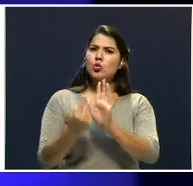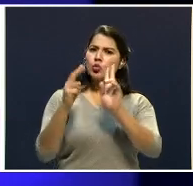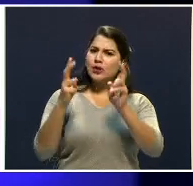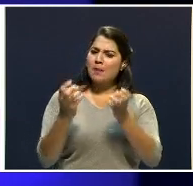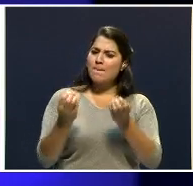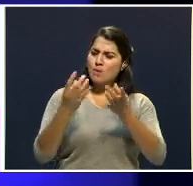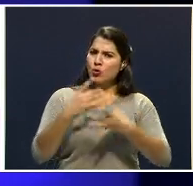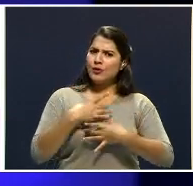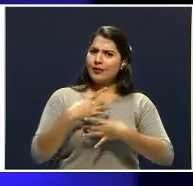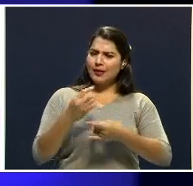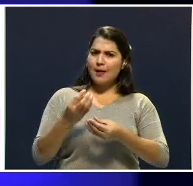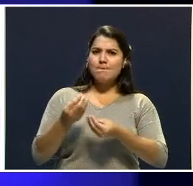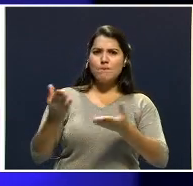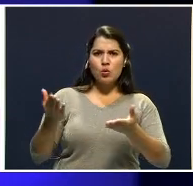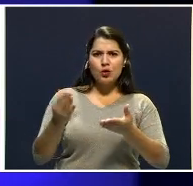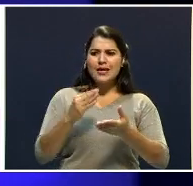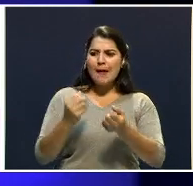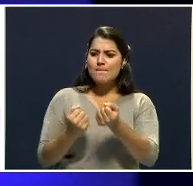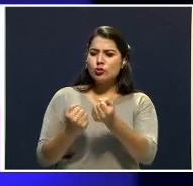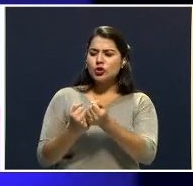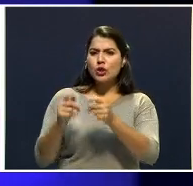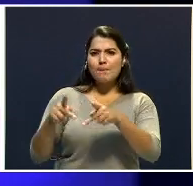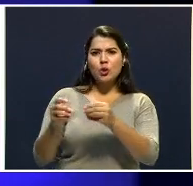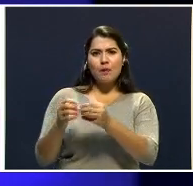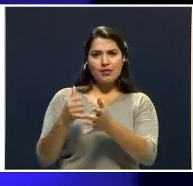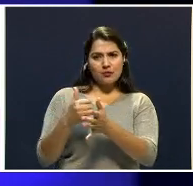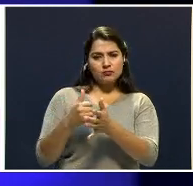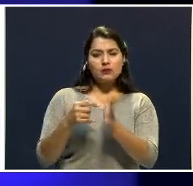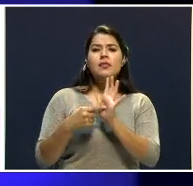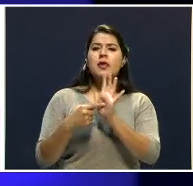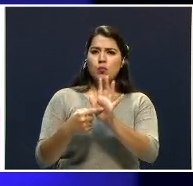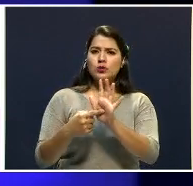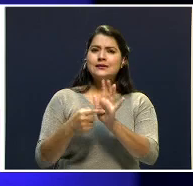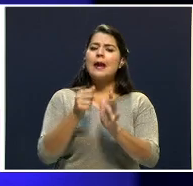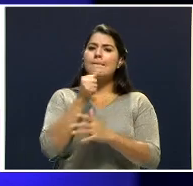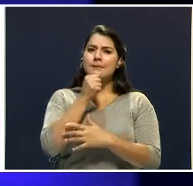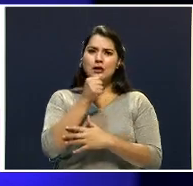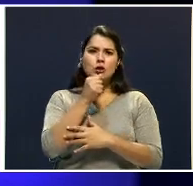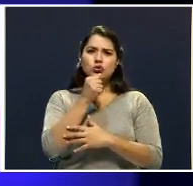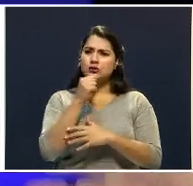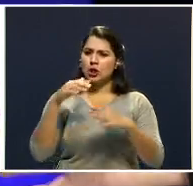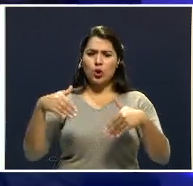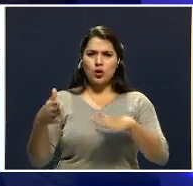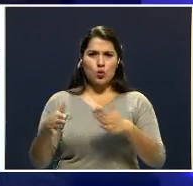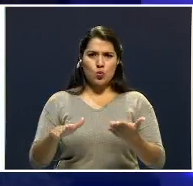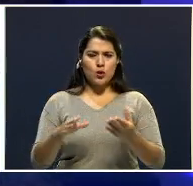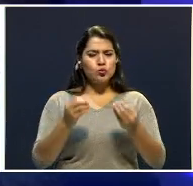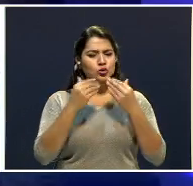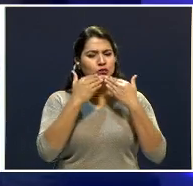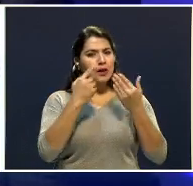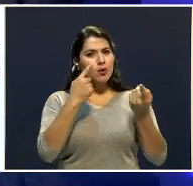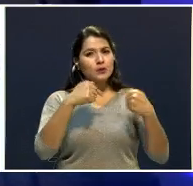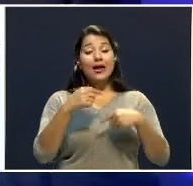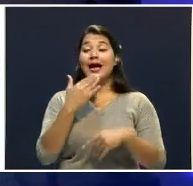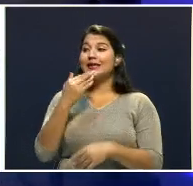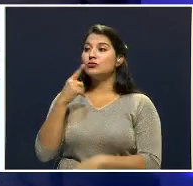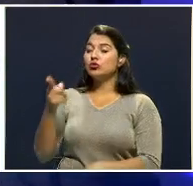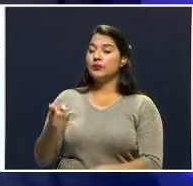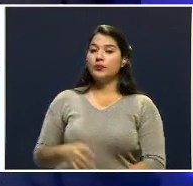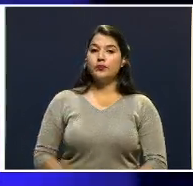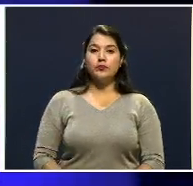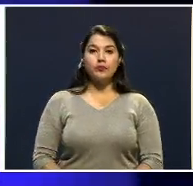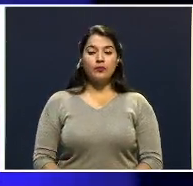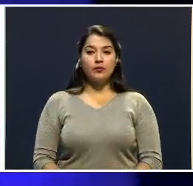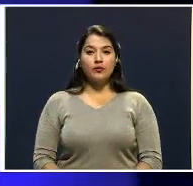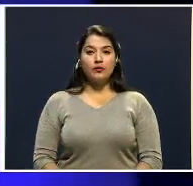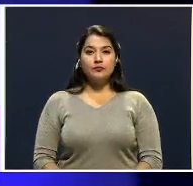poniéndose del lado del más débil, demuestra que el periodismo está lejos de morir. Muchas gracias, Rona. A usted, don Ernesto, muy amable. Muchas